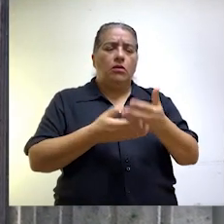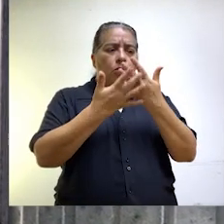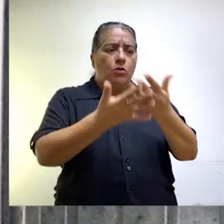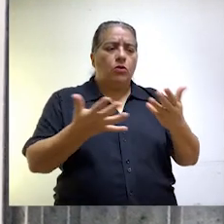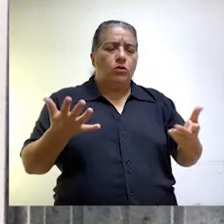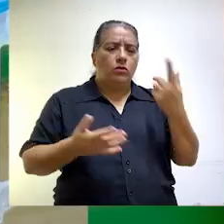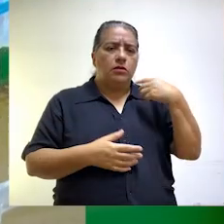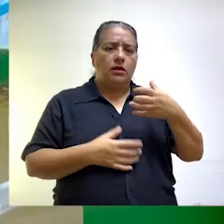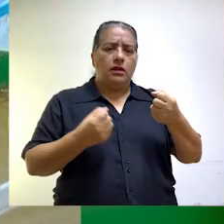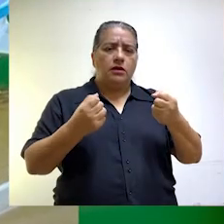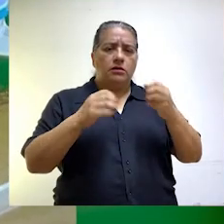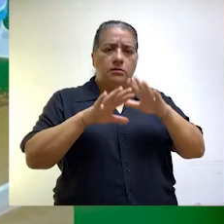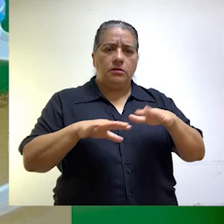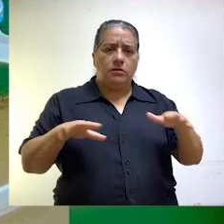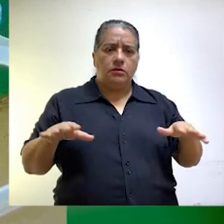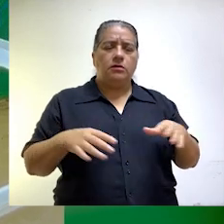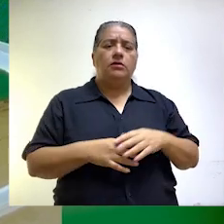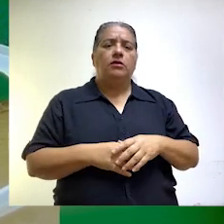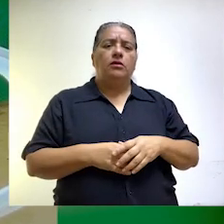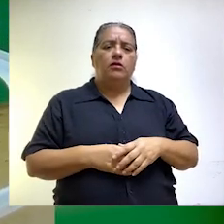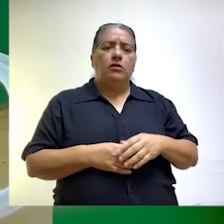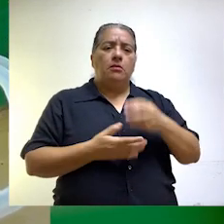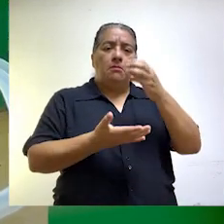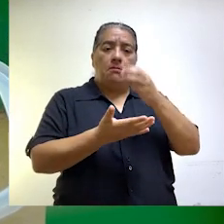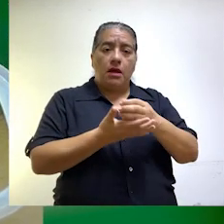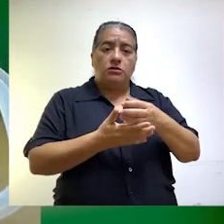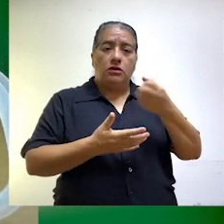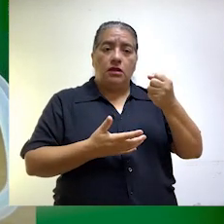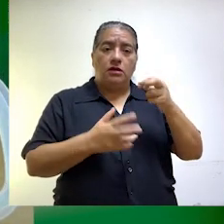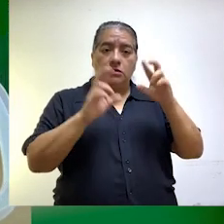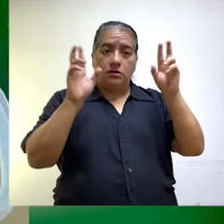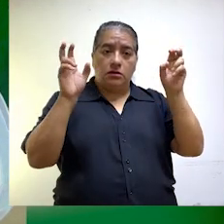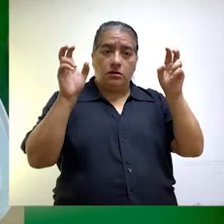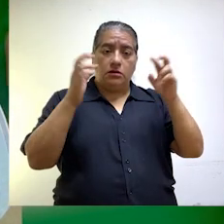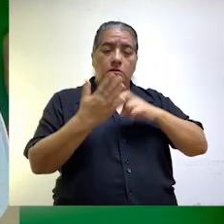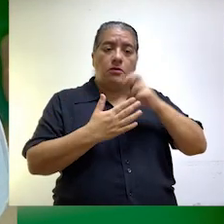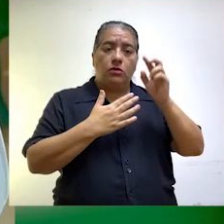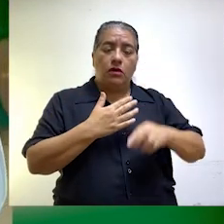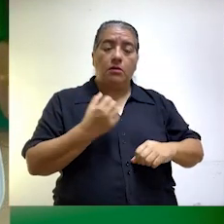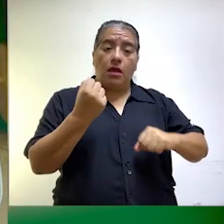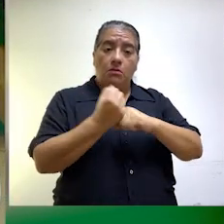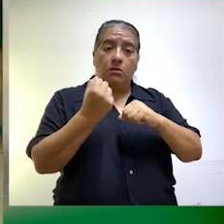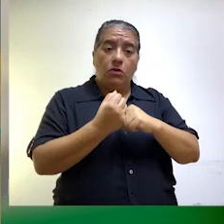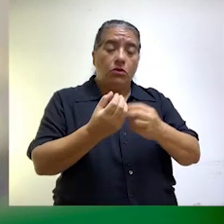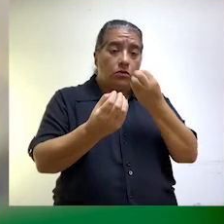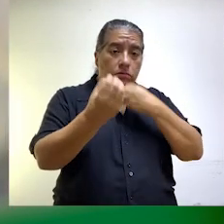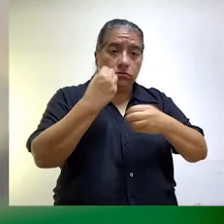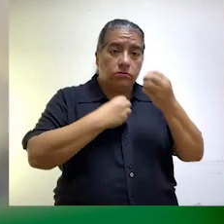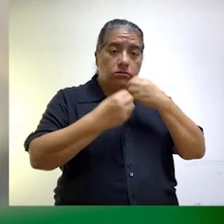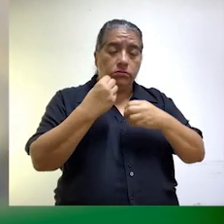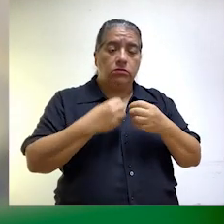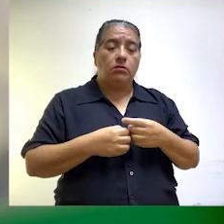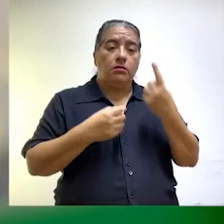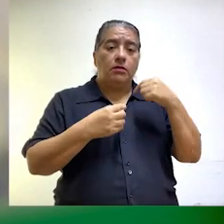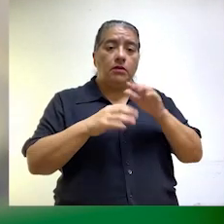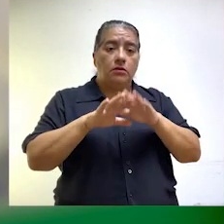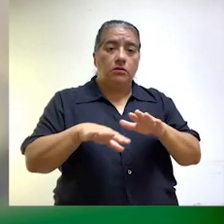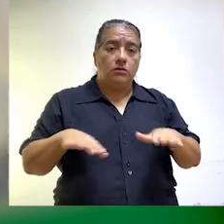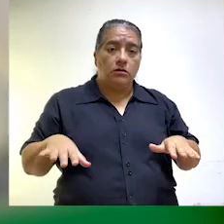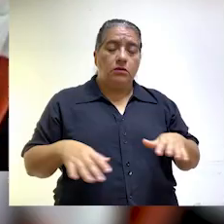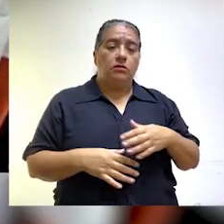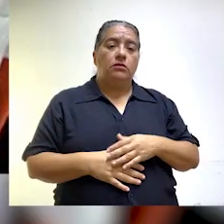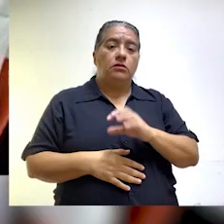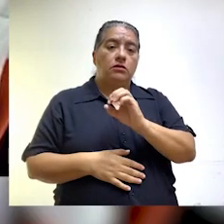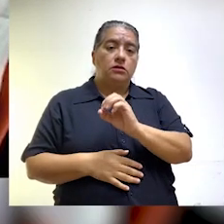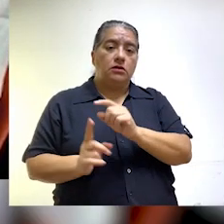vaso de leche. Recordemos que este programa social tiene como objetivo proveer apoyo en la alimentación, principalmente